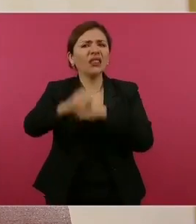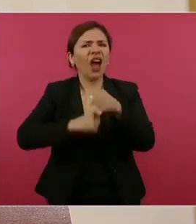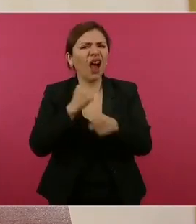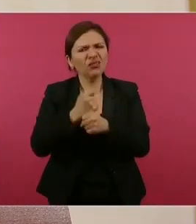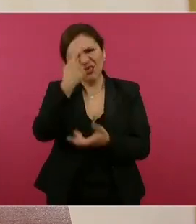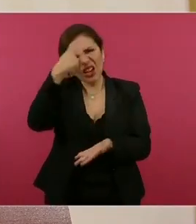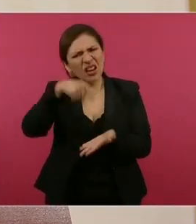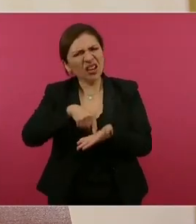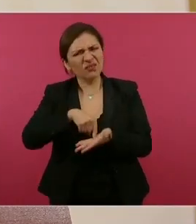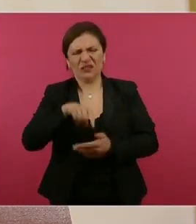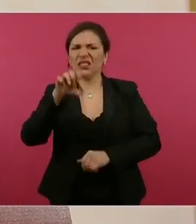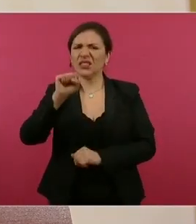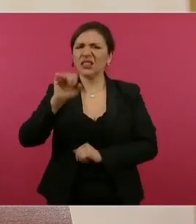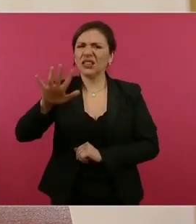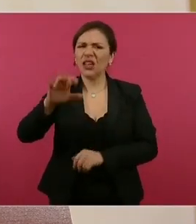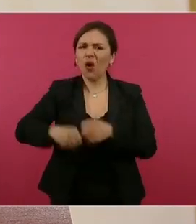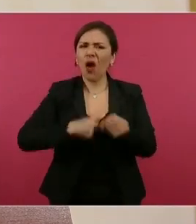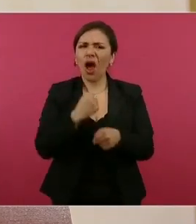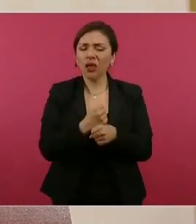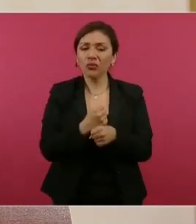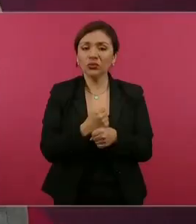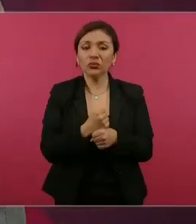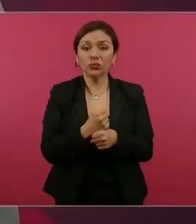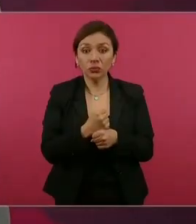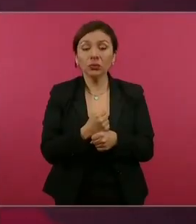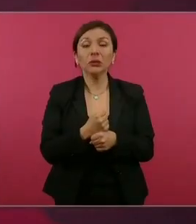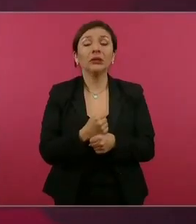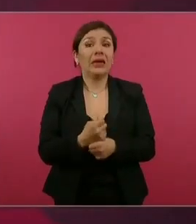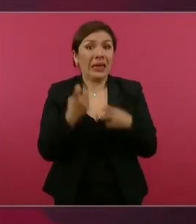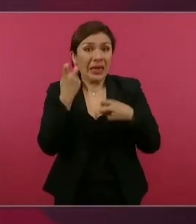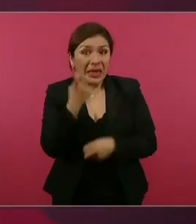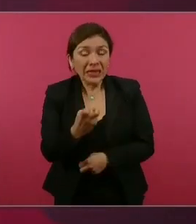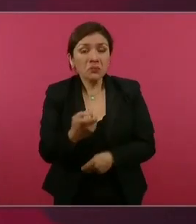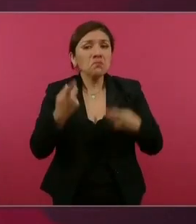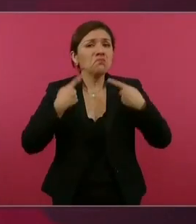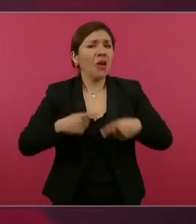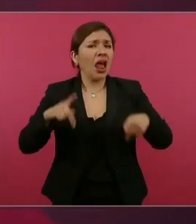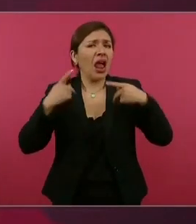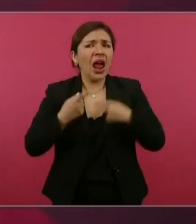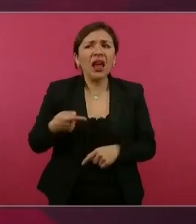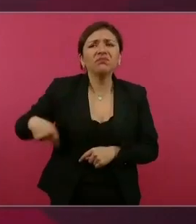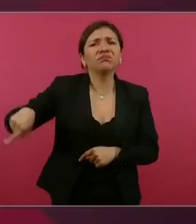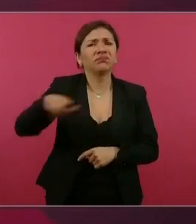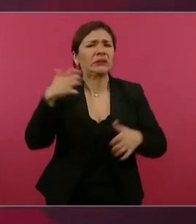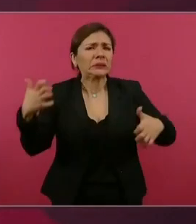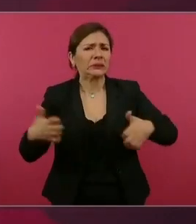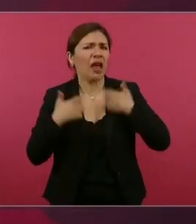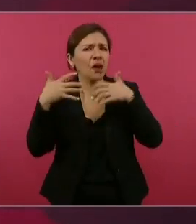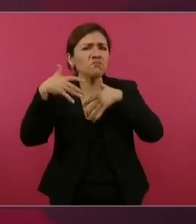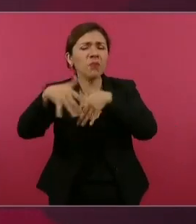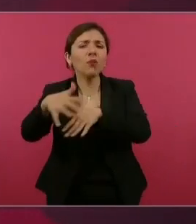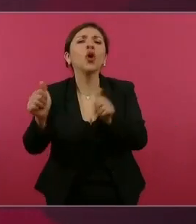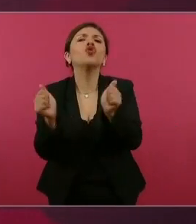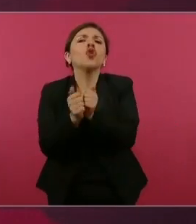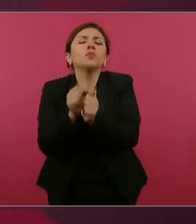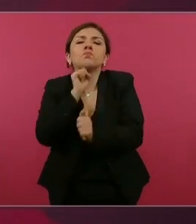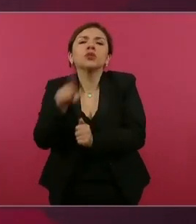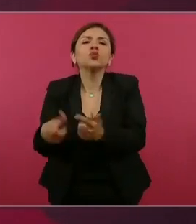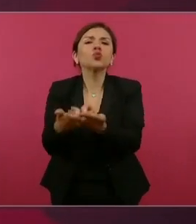65 años, y hubo protestas y las encabezó el PAN